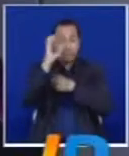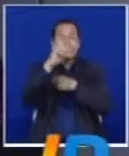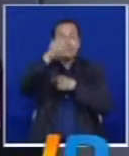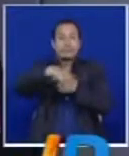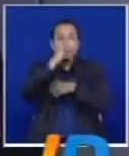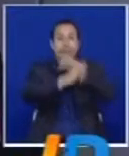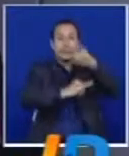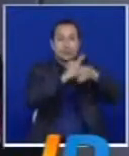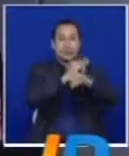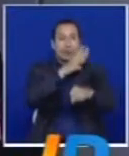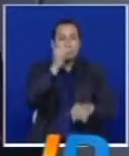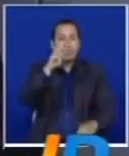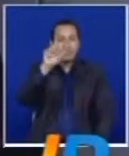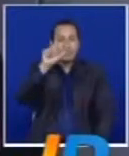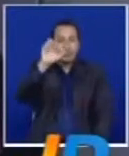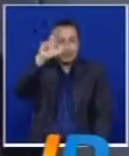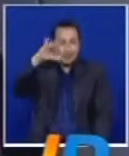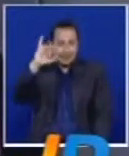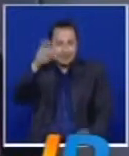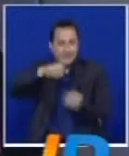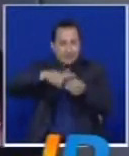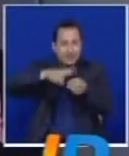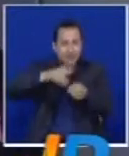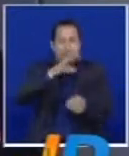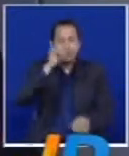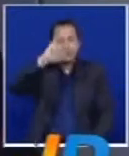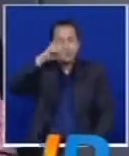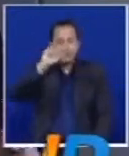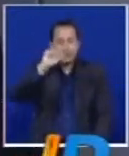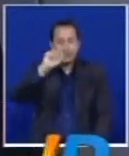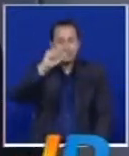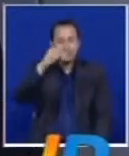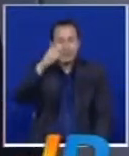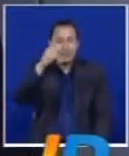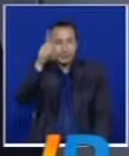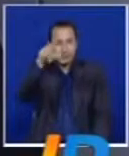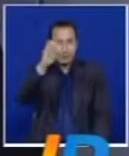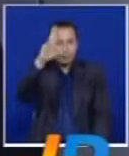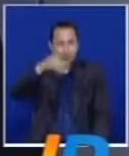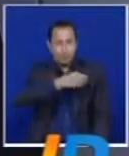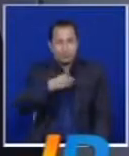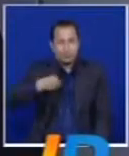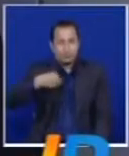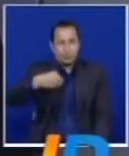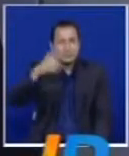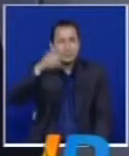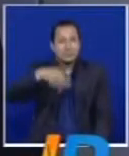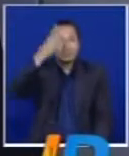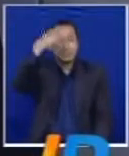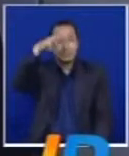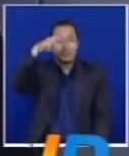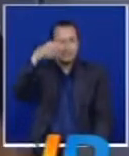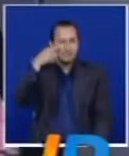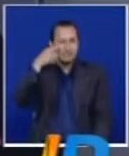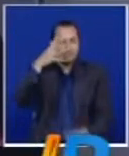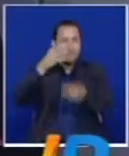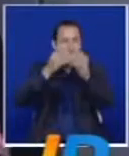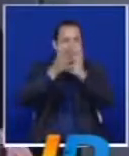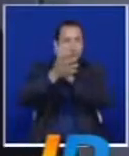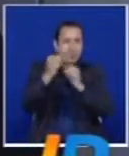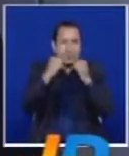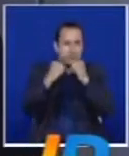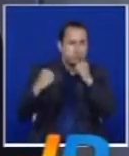marcó Carmelo Valencia en China, Jackson Martínez en Portugal, Burbano en México. También hablaremos de el